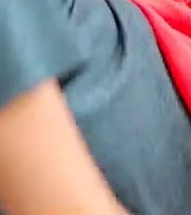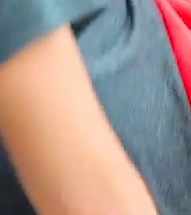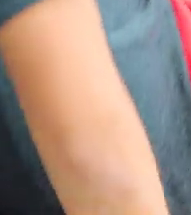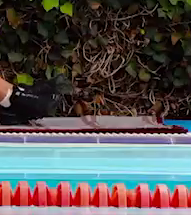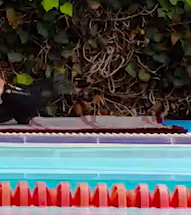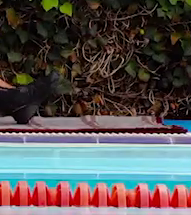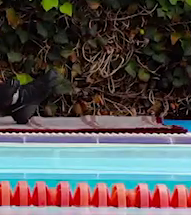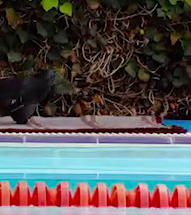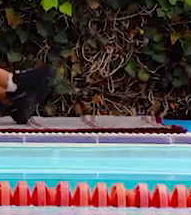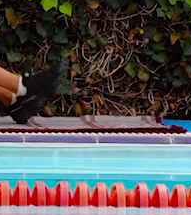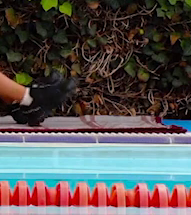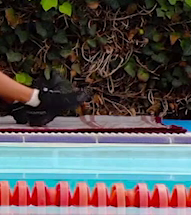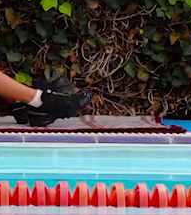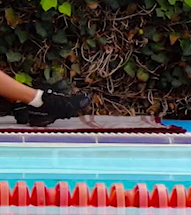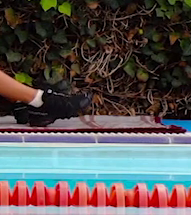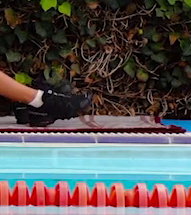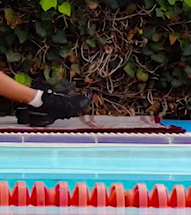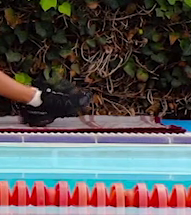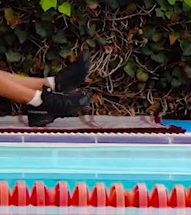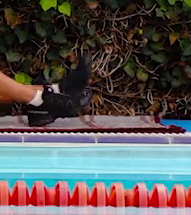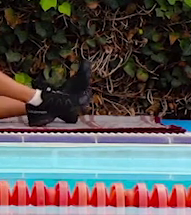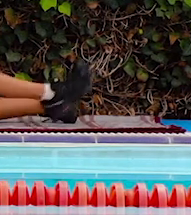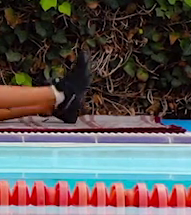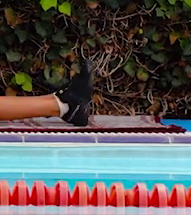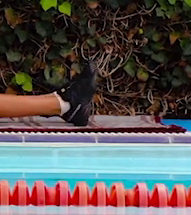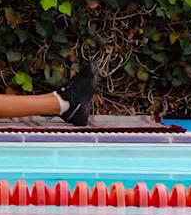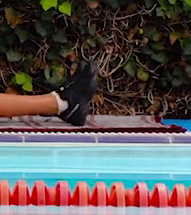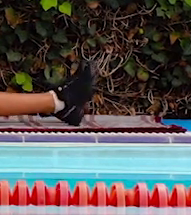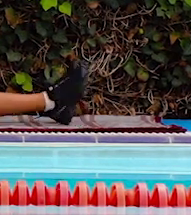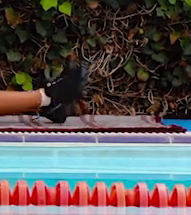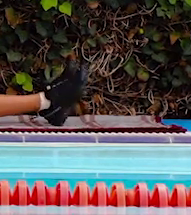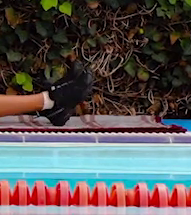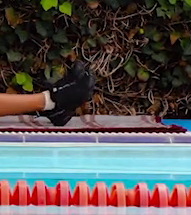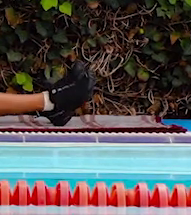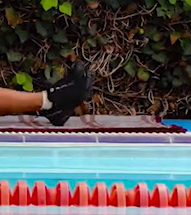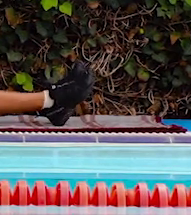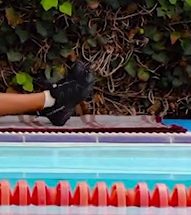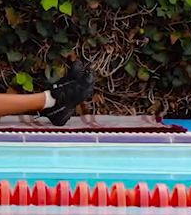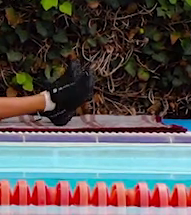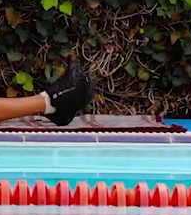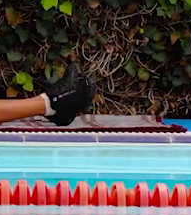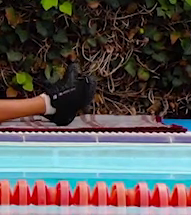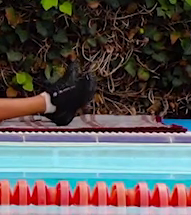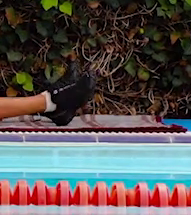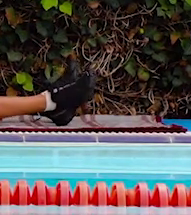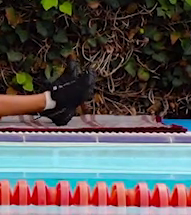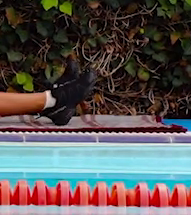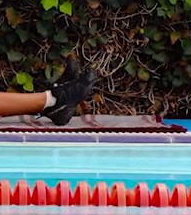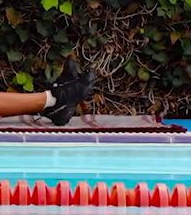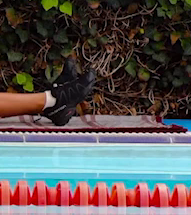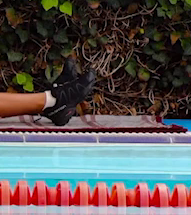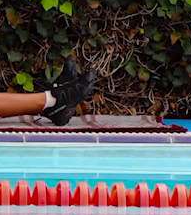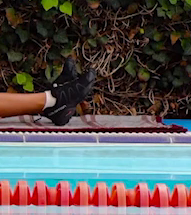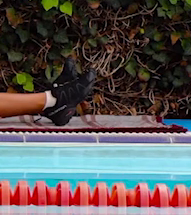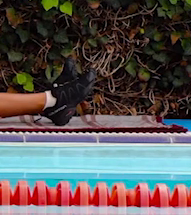Lo que vamos a hacer para relajarnos va a ser acostarnos completamente. Y respirar profundo. Inhalo.